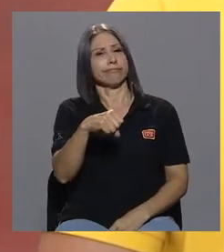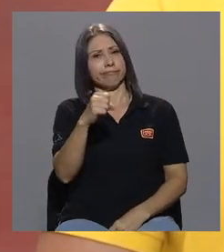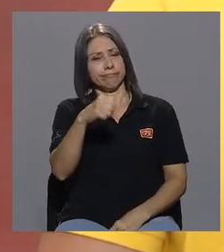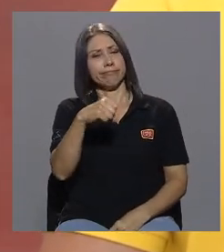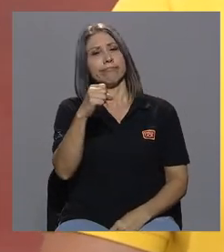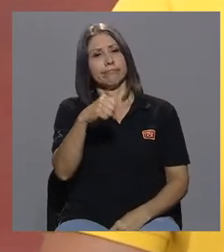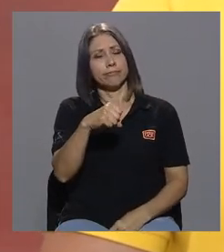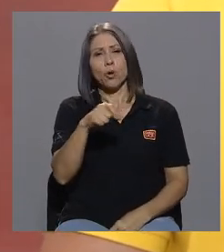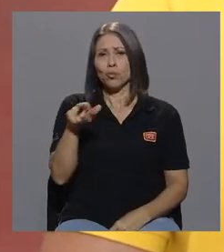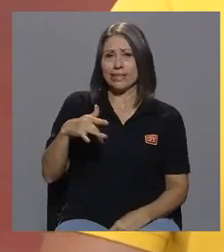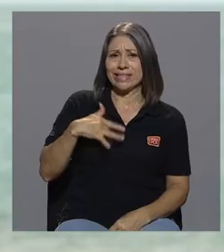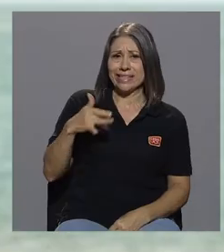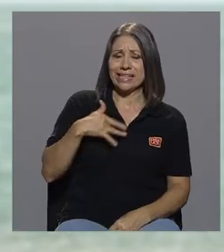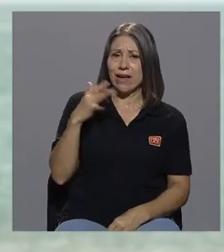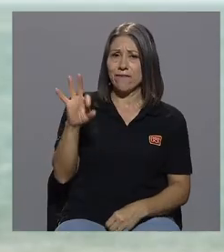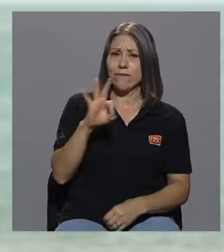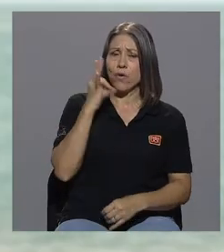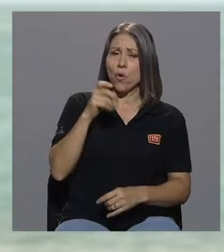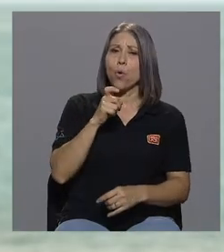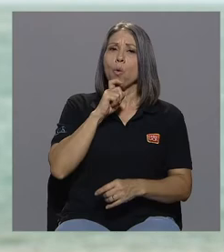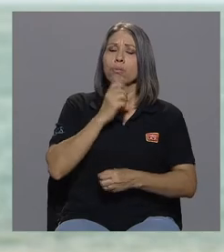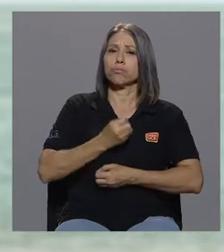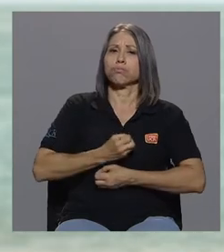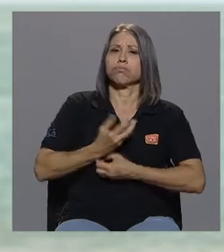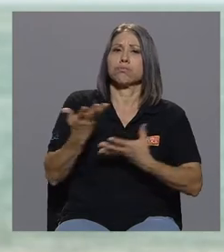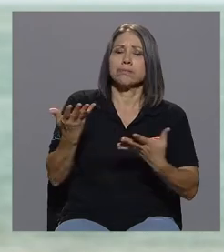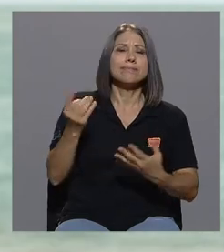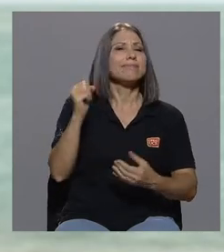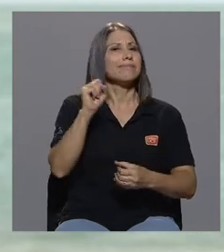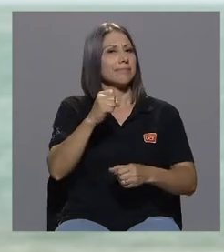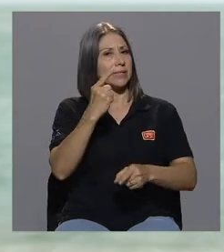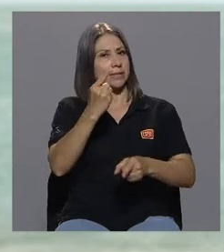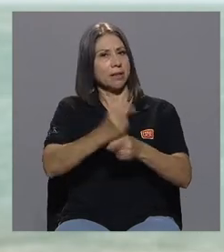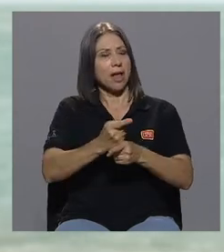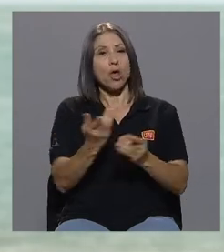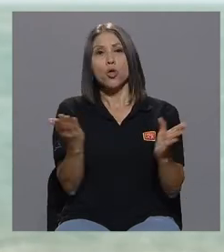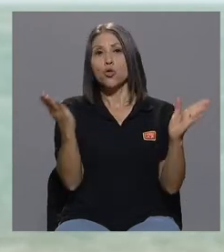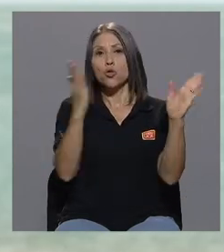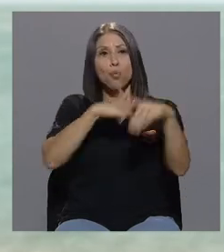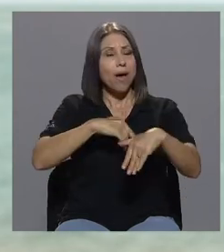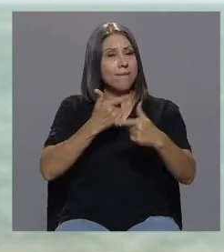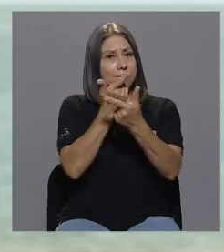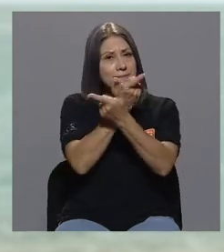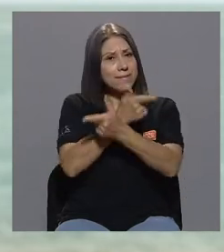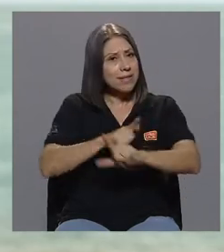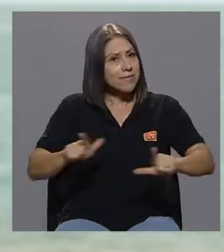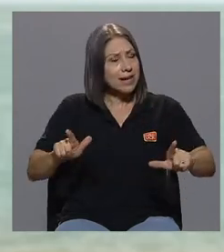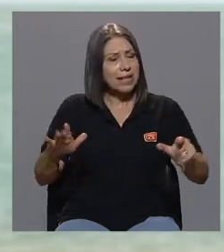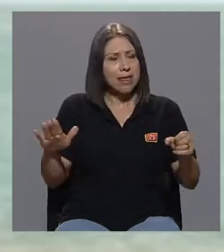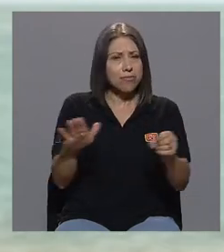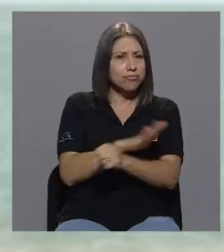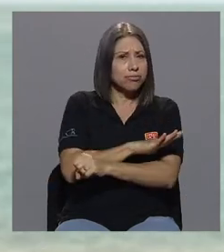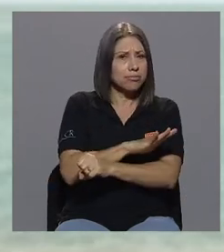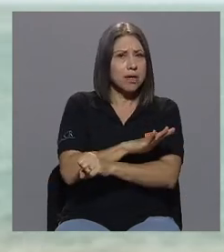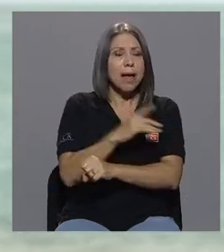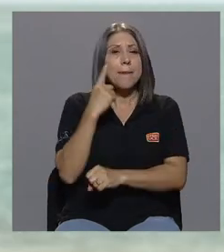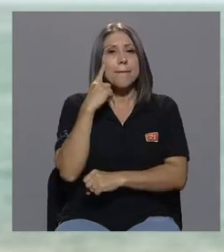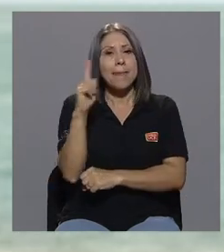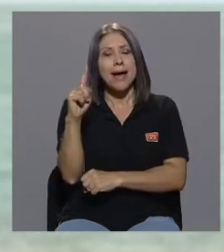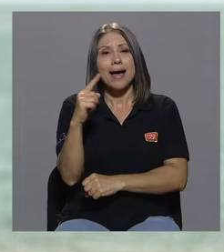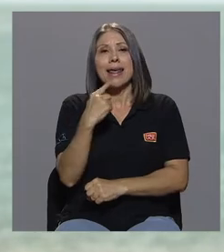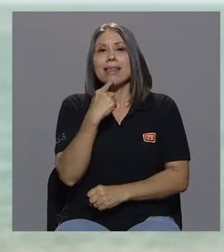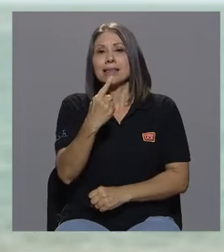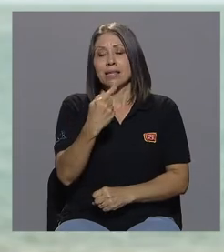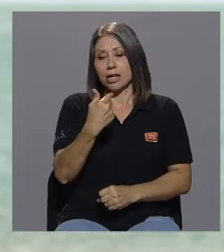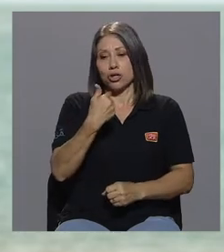forma difícil de expresarse. Exactamente. No había una libertad plena y absoluta como para decir yo soy